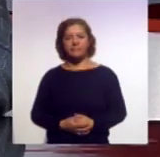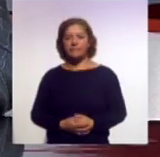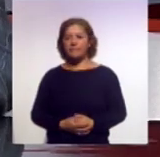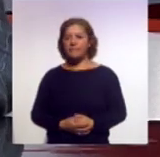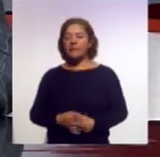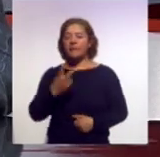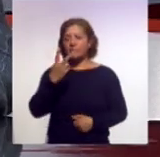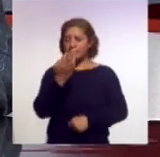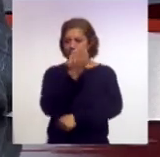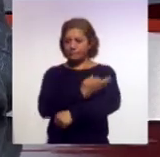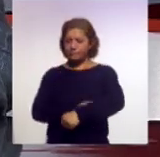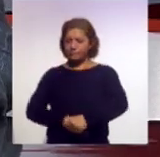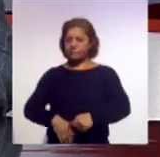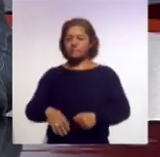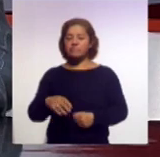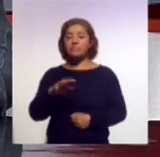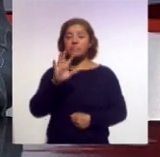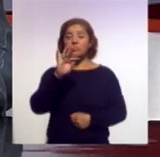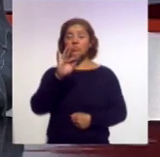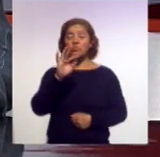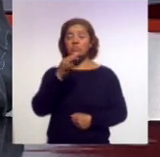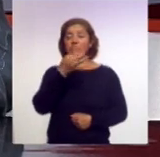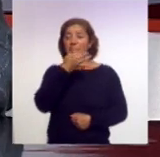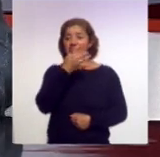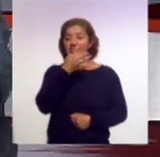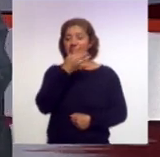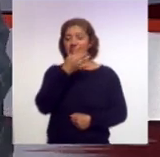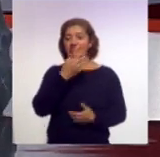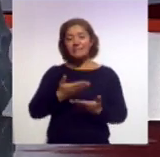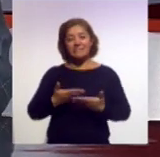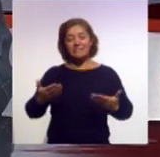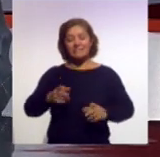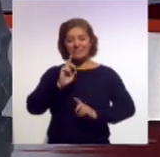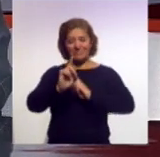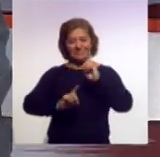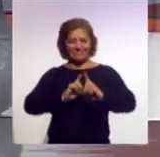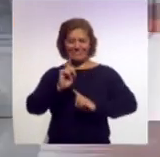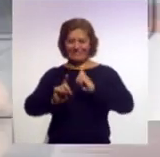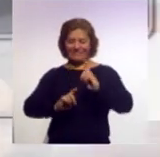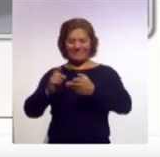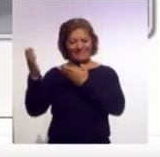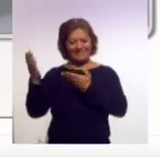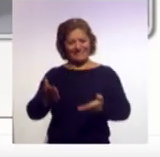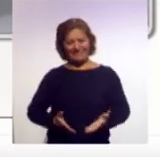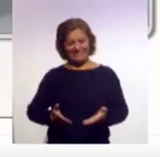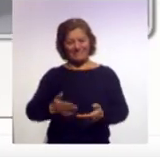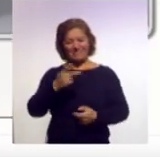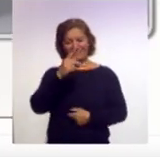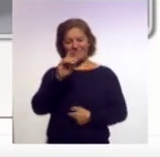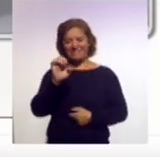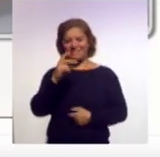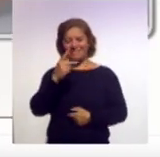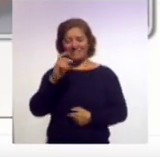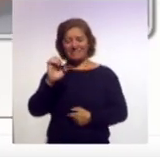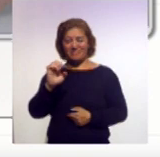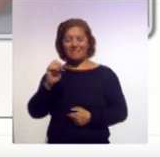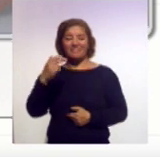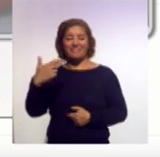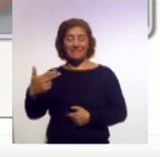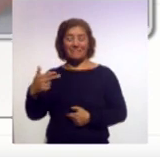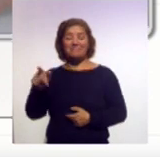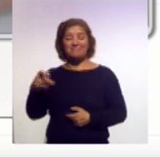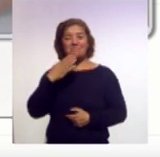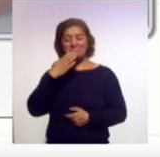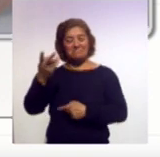Son las dos de la tarde con 40 minutos, momento de recibir a mi querido Pepe Hernández. Pepe, ¿cómo estás? Bienvenido, buenas